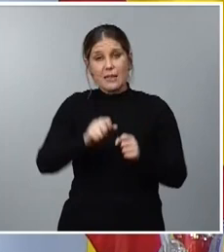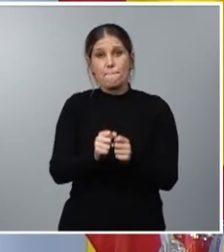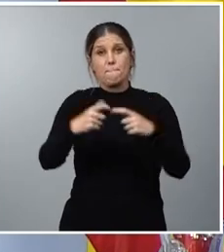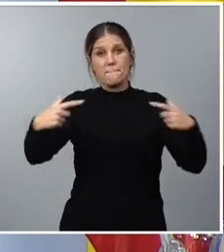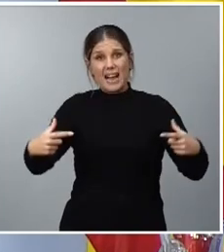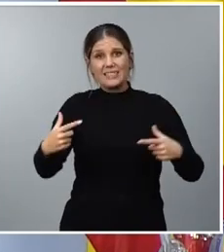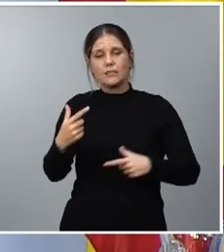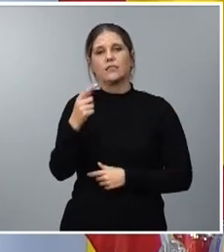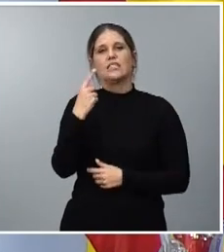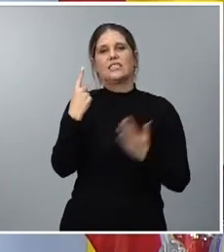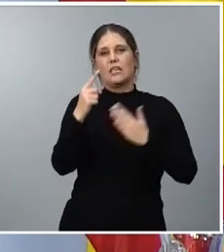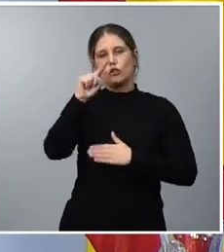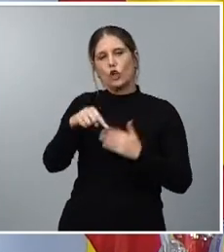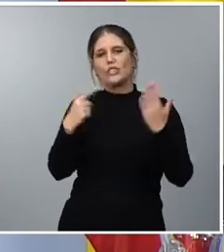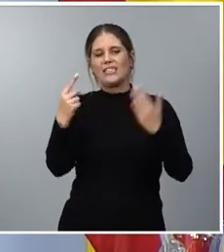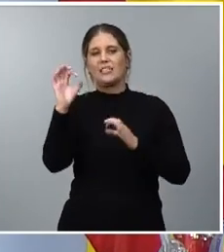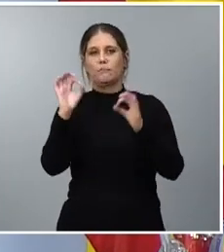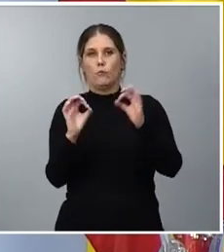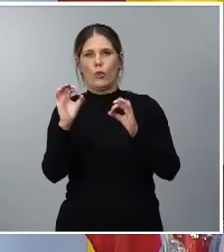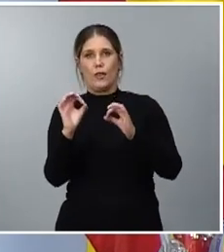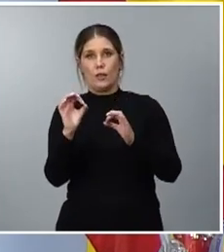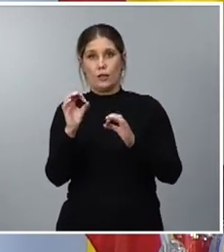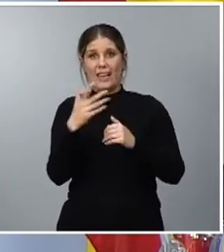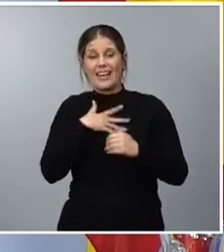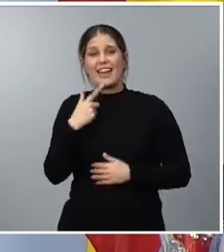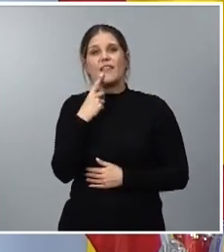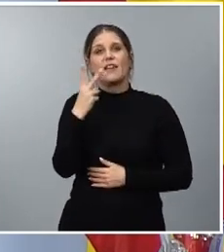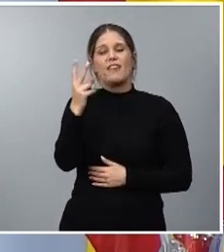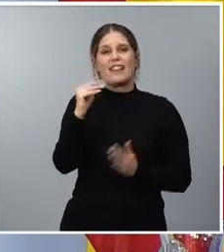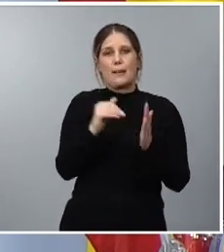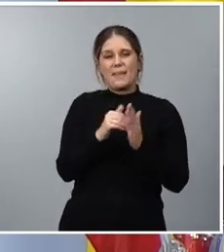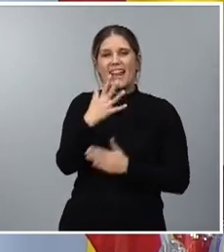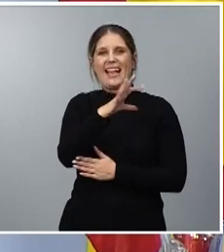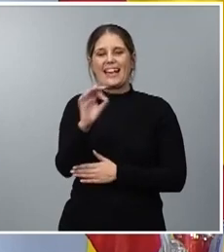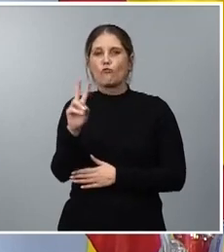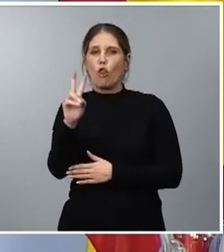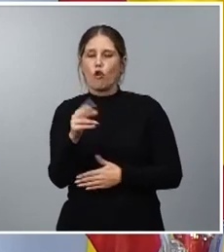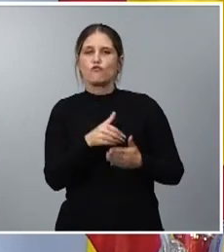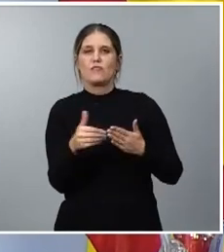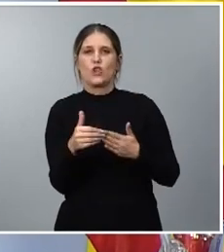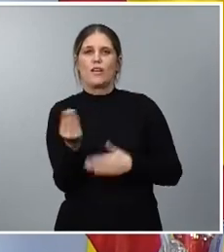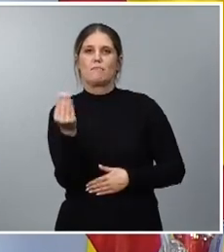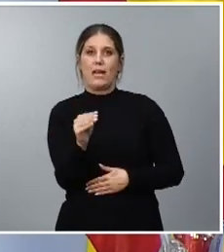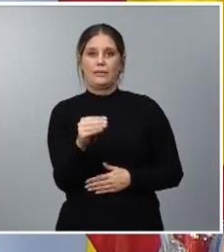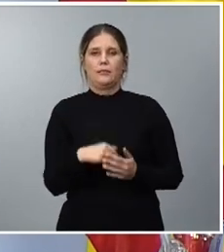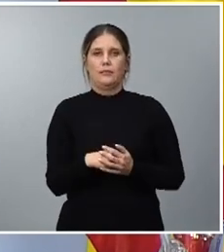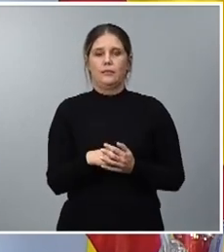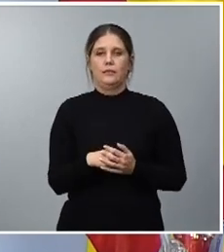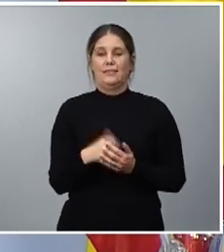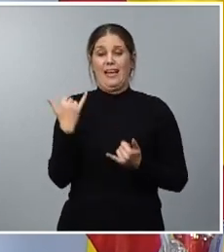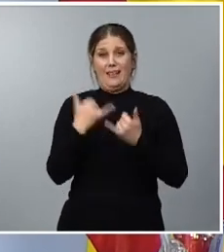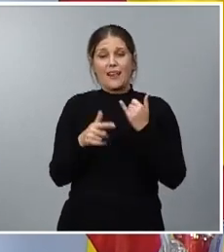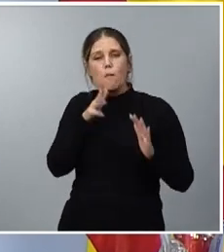,6% alcanzando los 20.502 millones. Esta subida se explica por la mejora